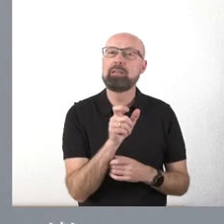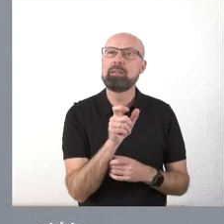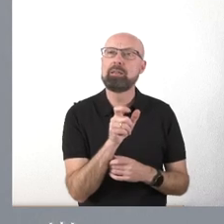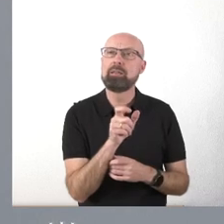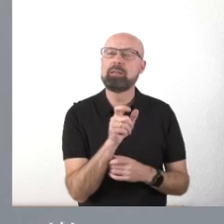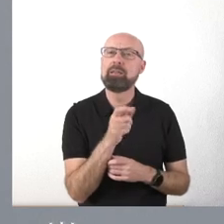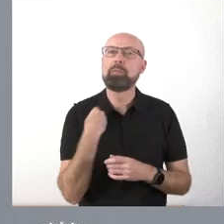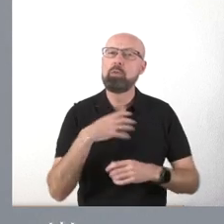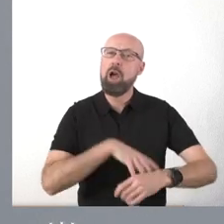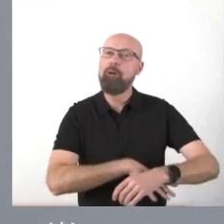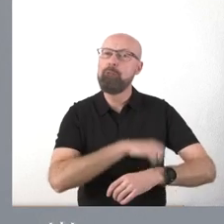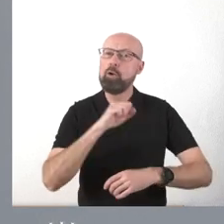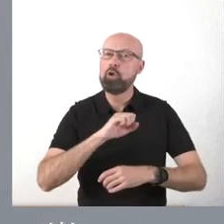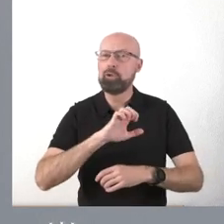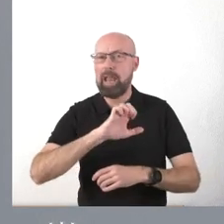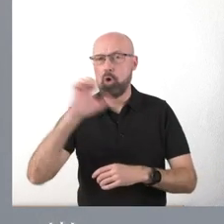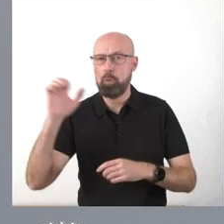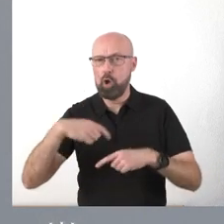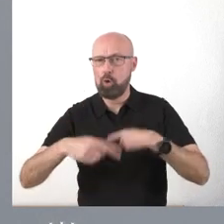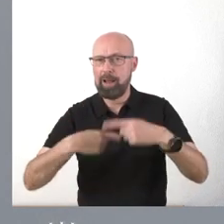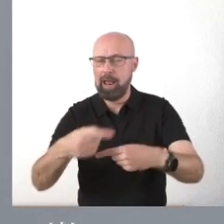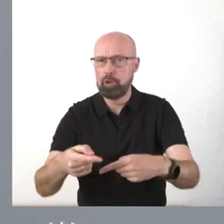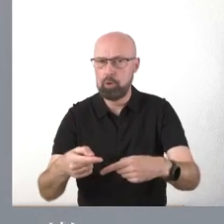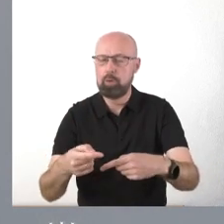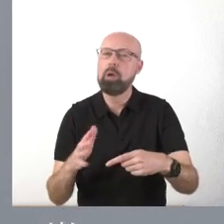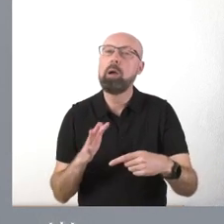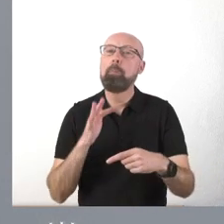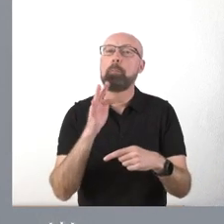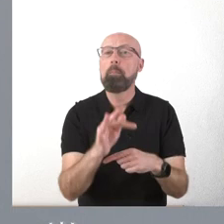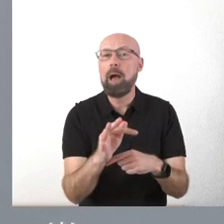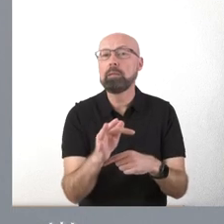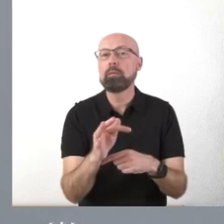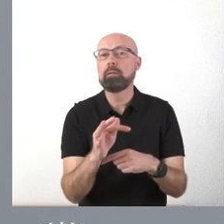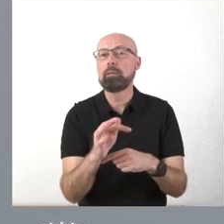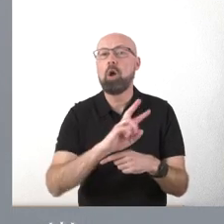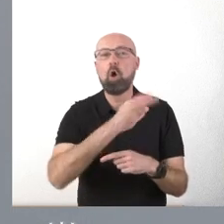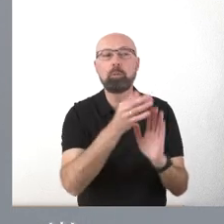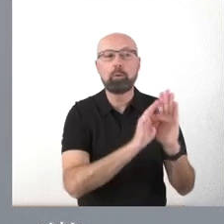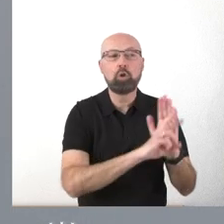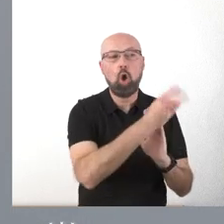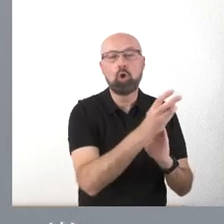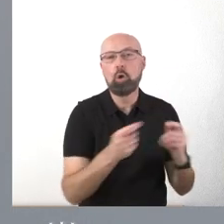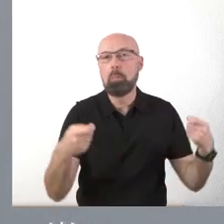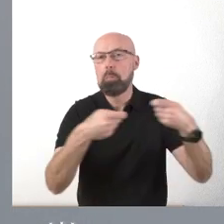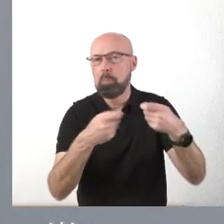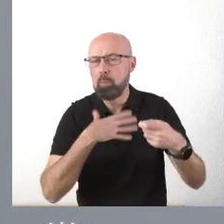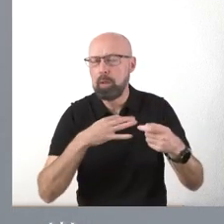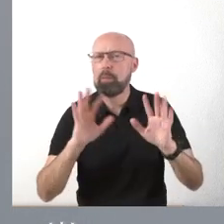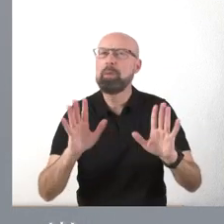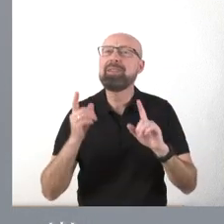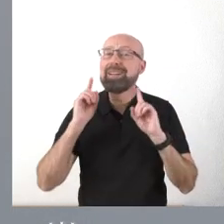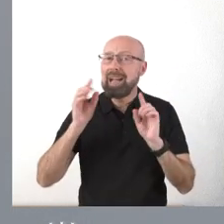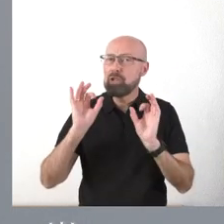los fondos europeos de la nueva generación sin perjuicio de las aportaciones que pueda corresponderse de otro tipo de presupuestos. Pero en el caso concreto de la